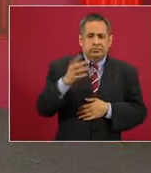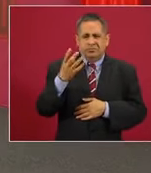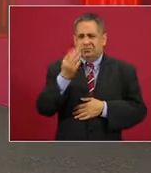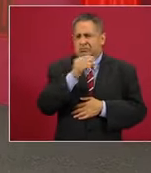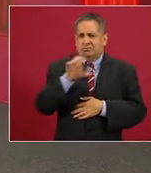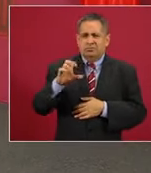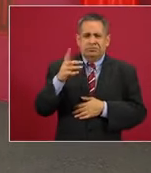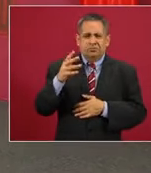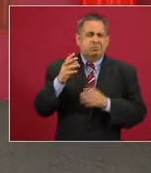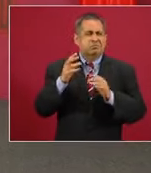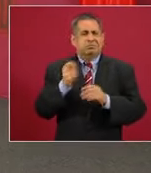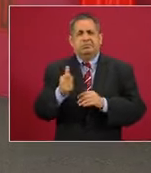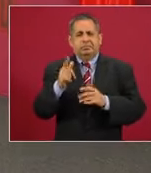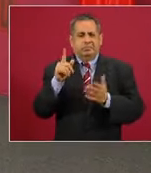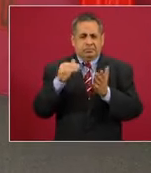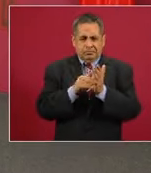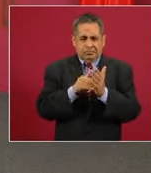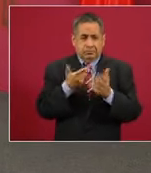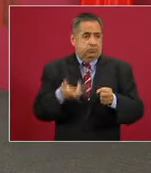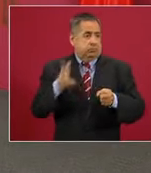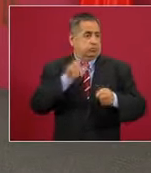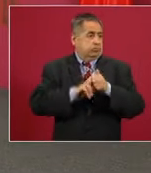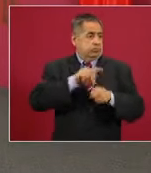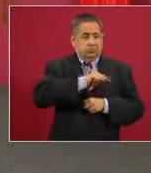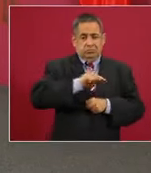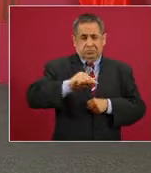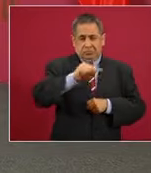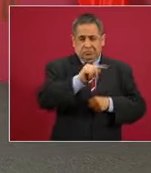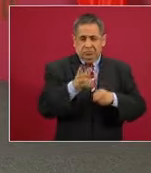mil hospitales COVID,